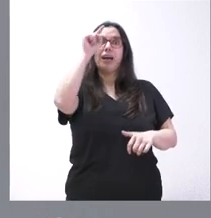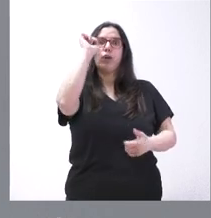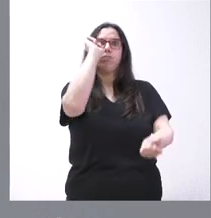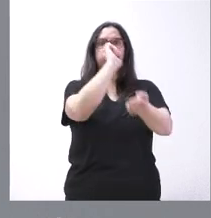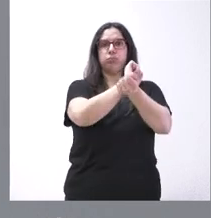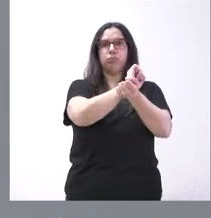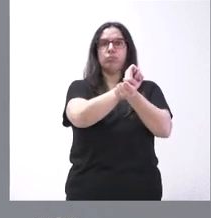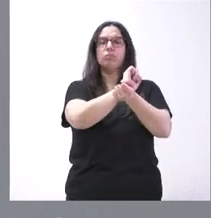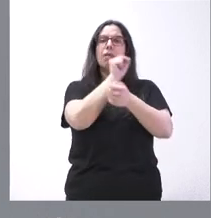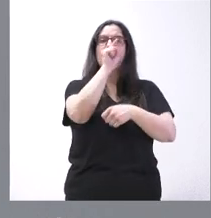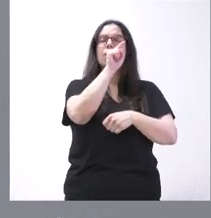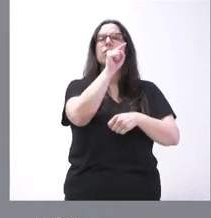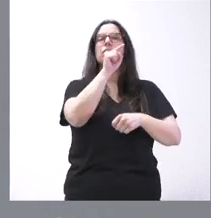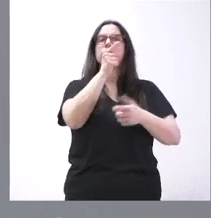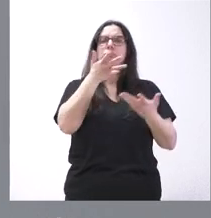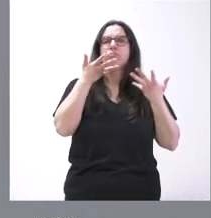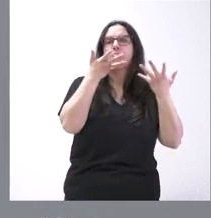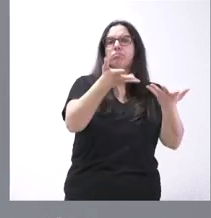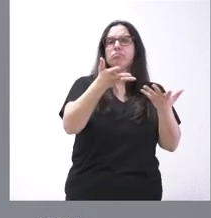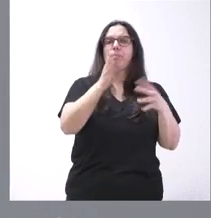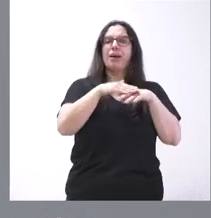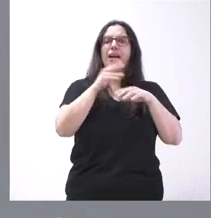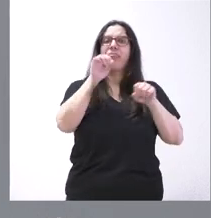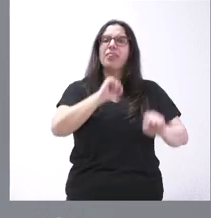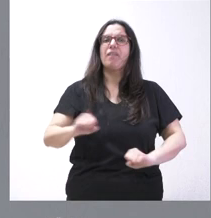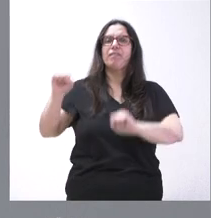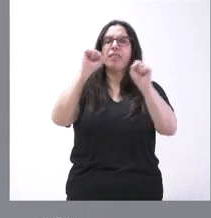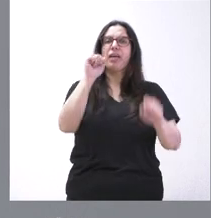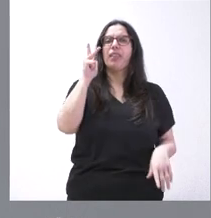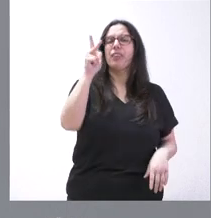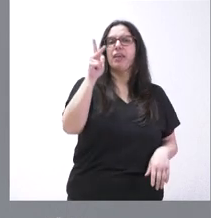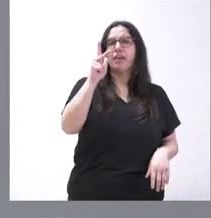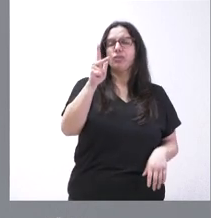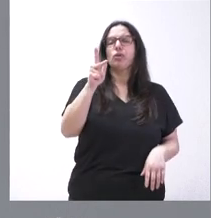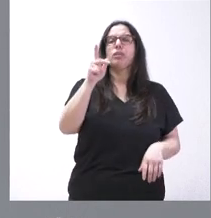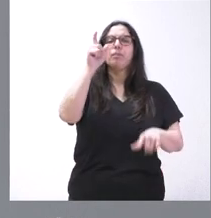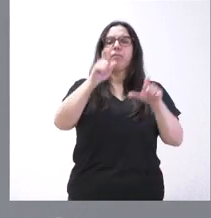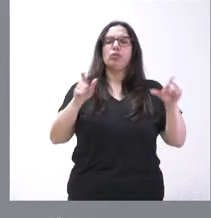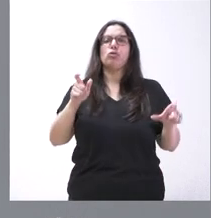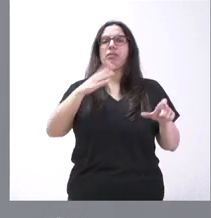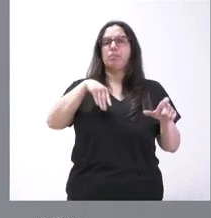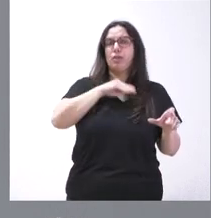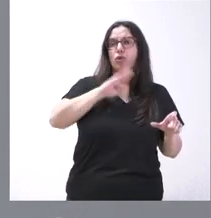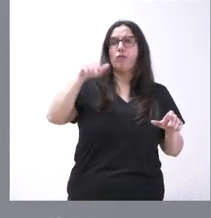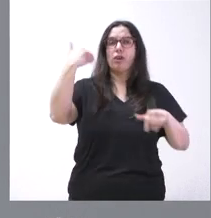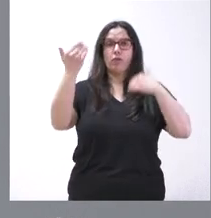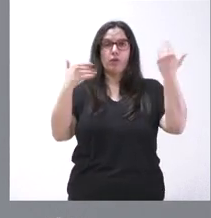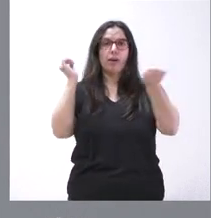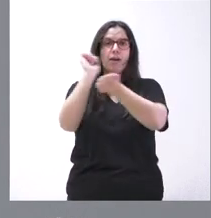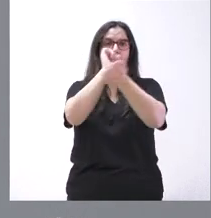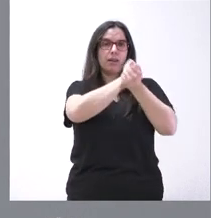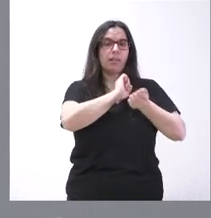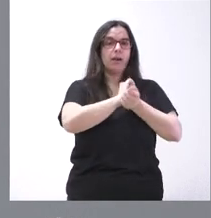fundamentalmente, en defensa de los derechos de los presos españoles en otros países y el asesoramiento y ayuda y su